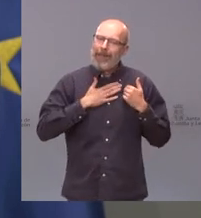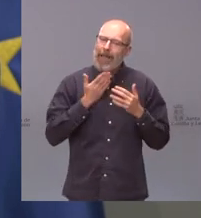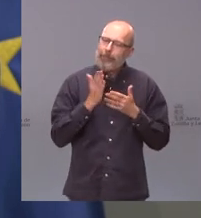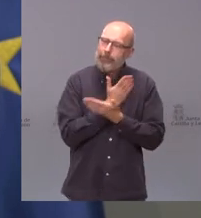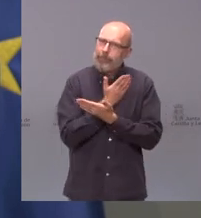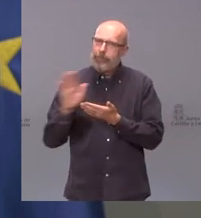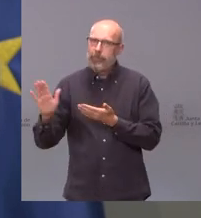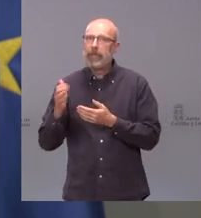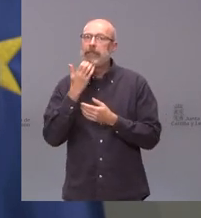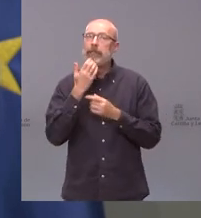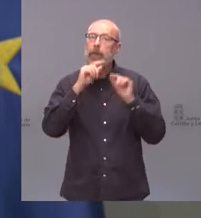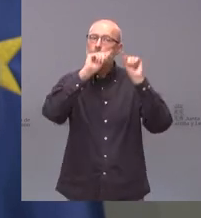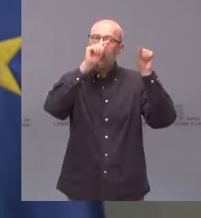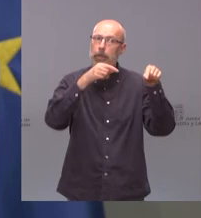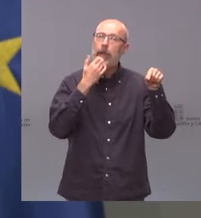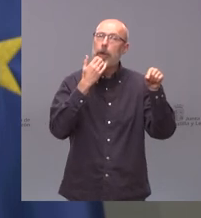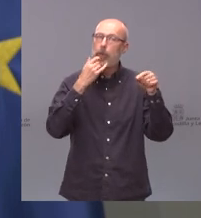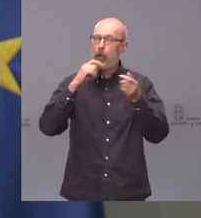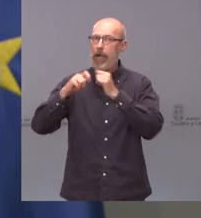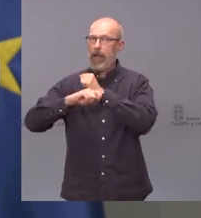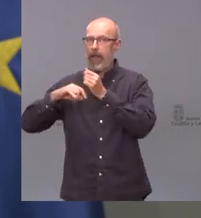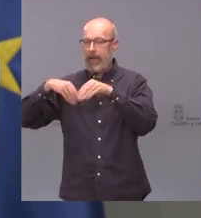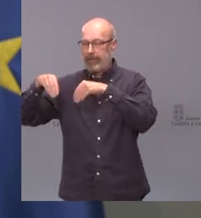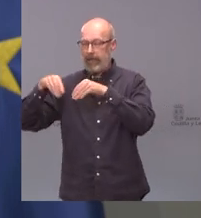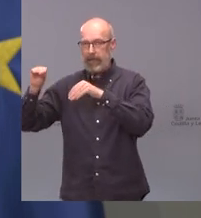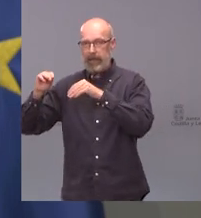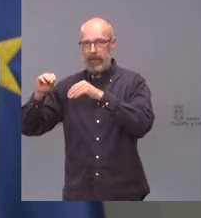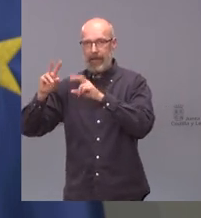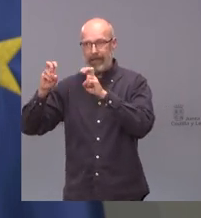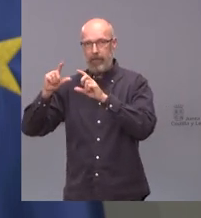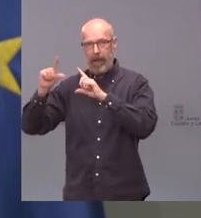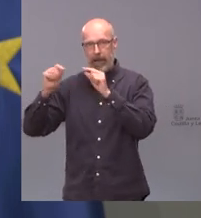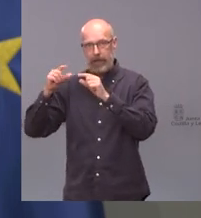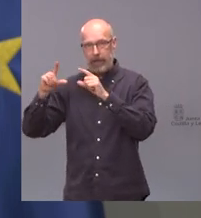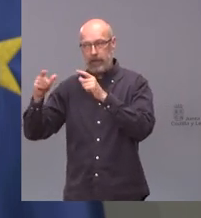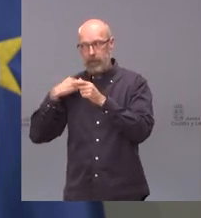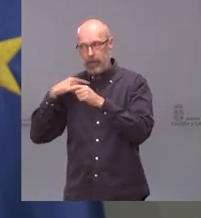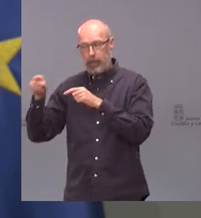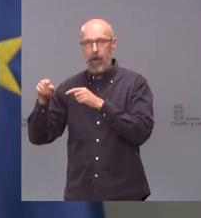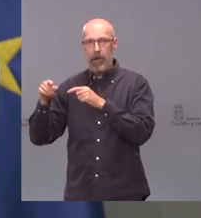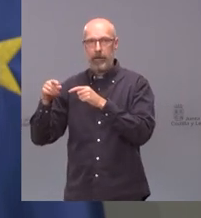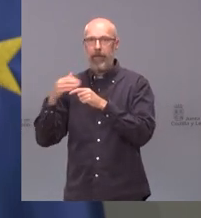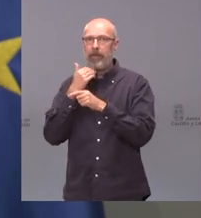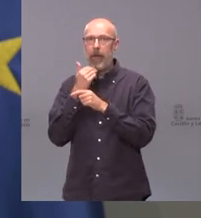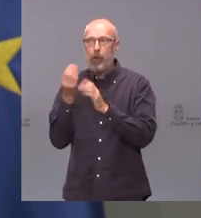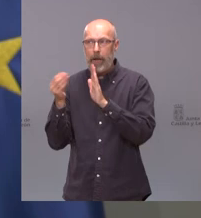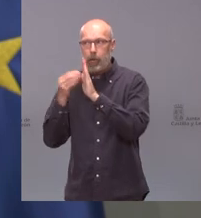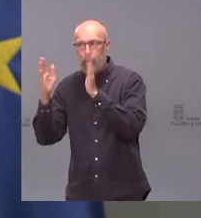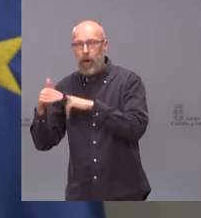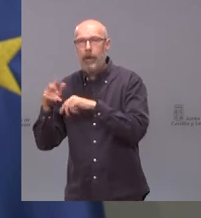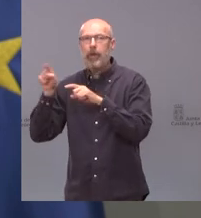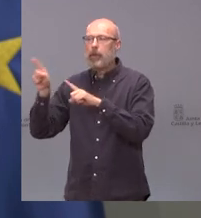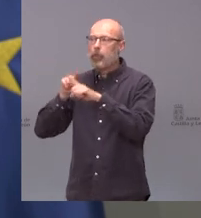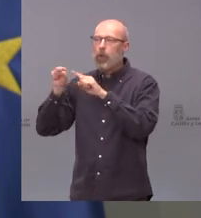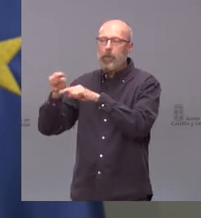que no aparece en la estrategia del reto demográfico en las medidas está muera pero es una estrategia del gobierno nosotros lo que